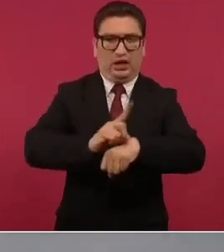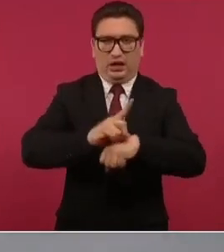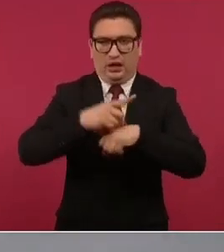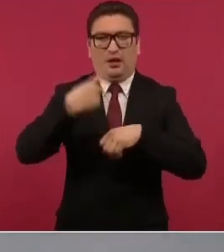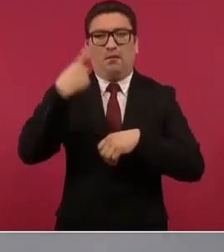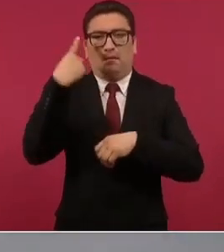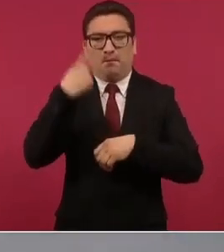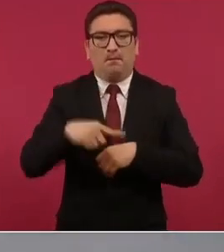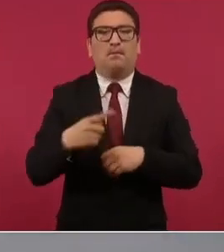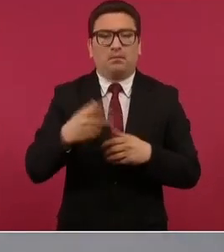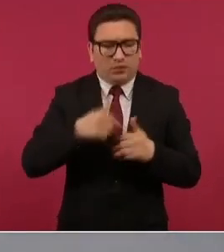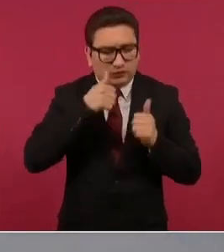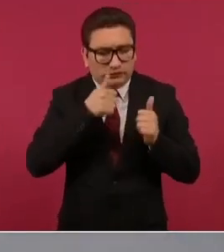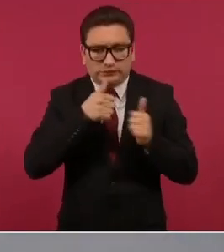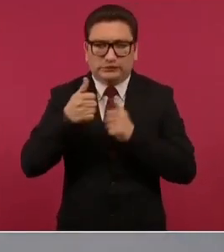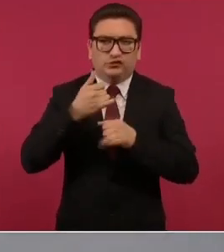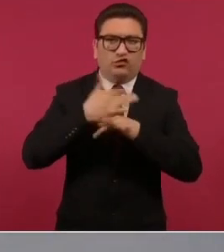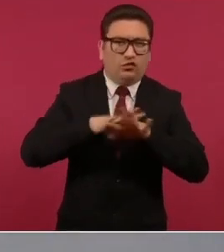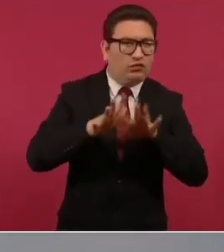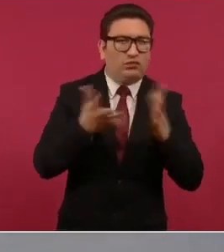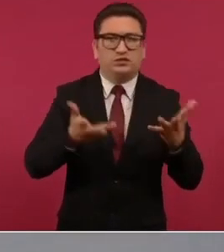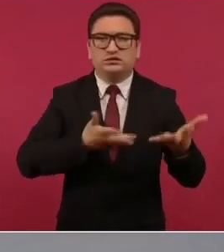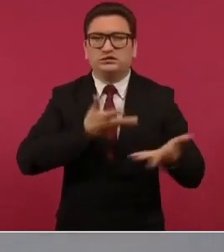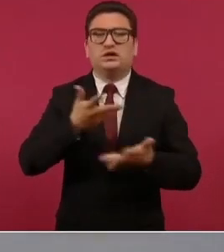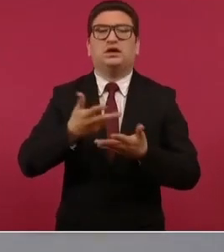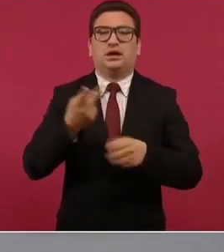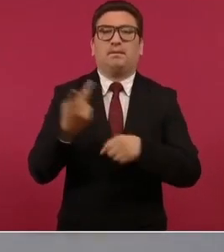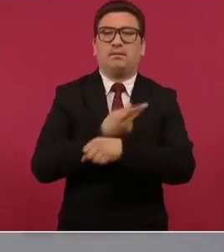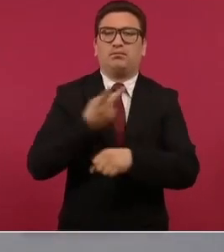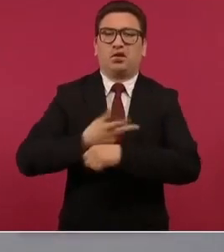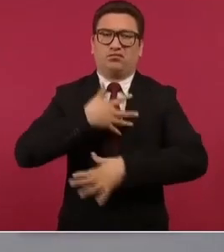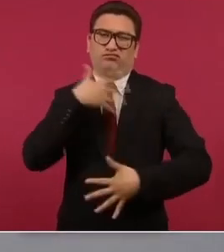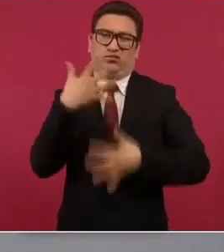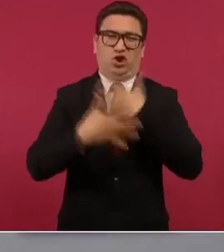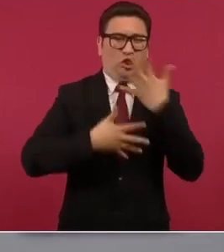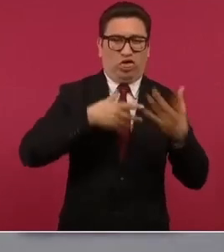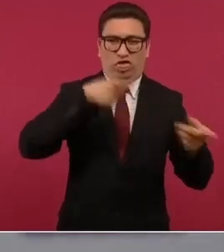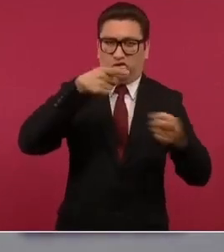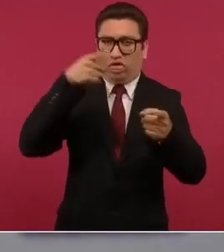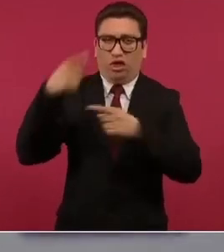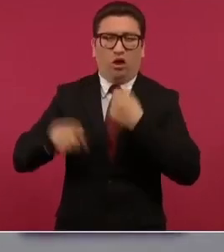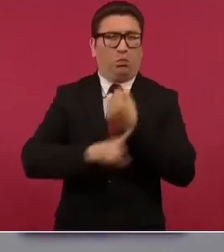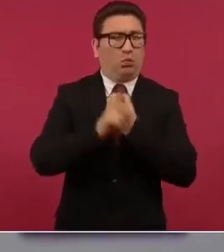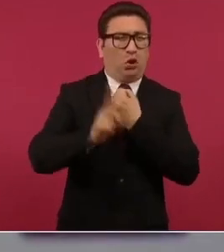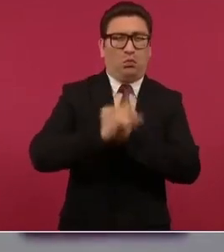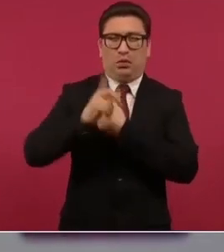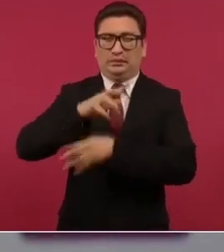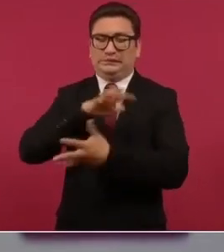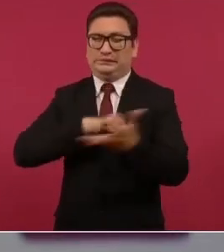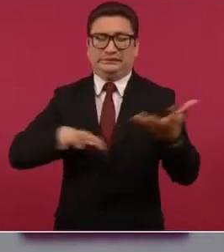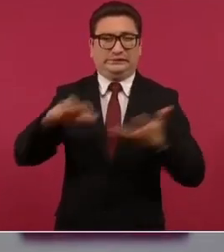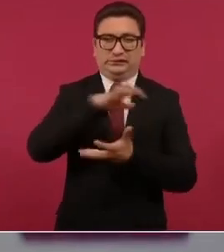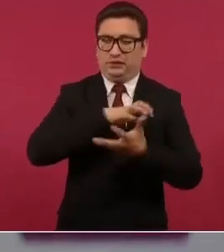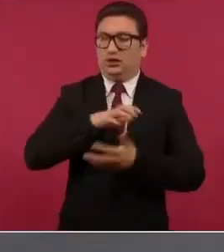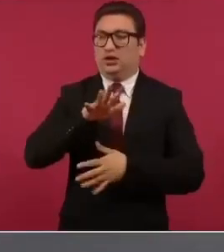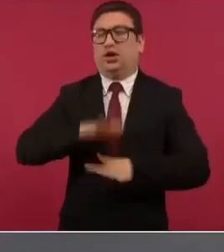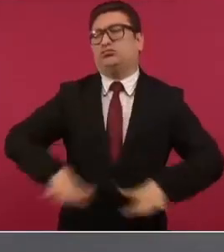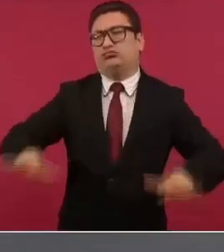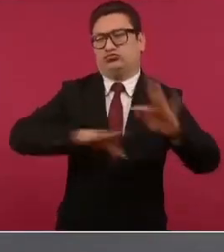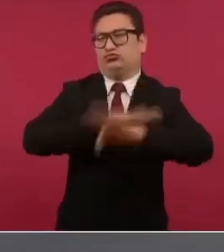enfrentar este flagelo de la violencia que preocupa y afecta mucho